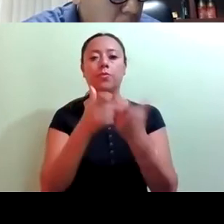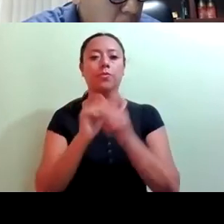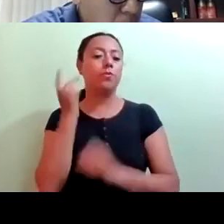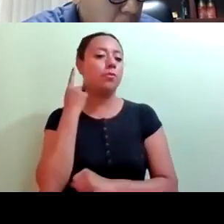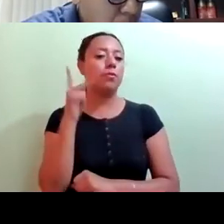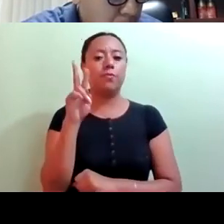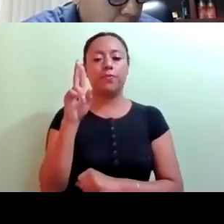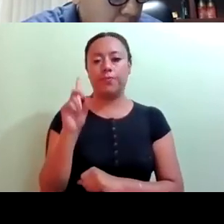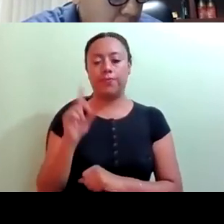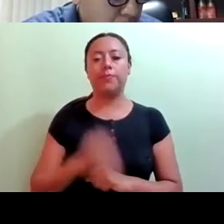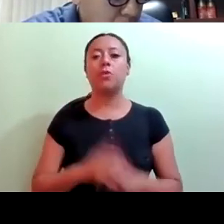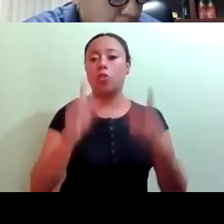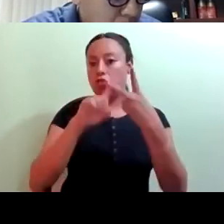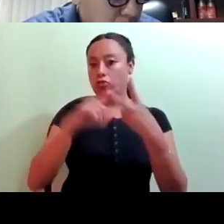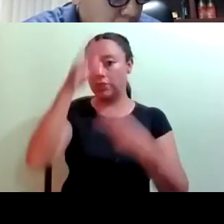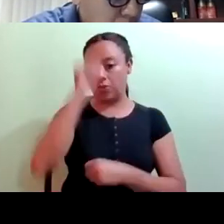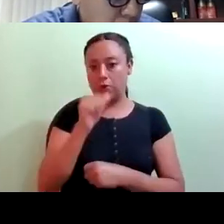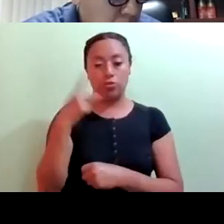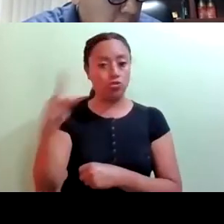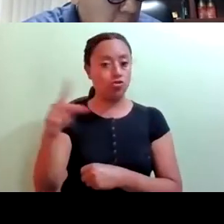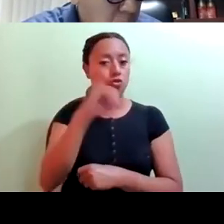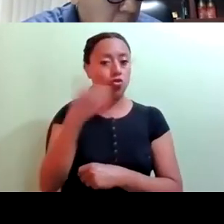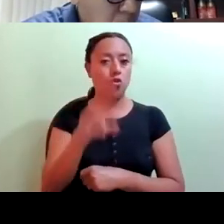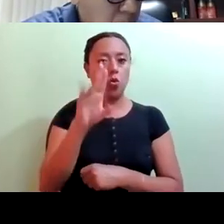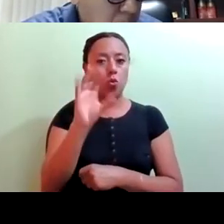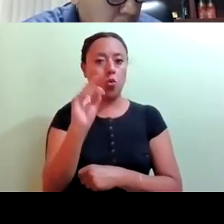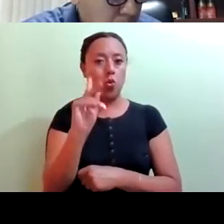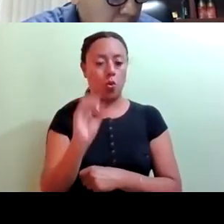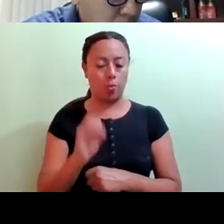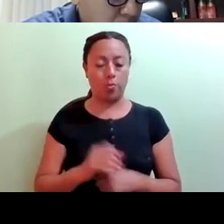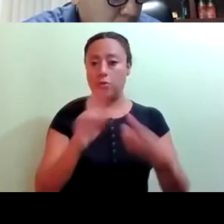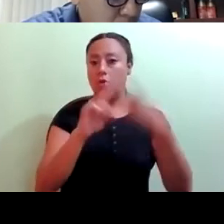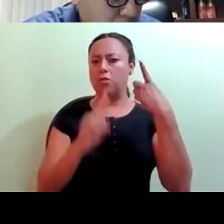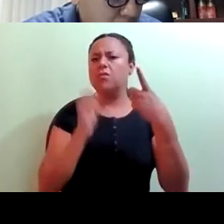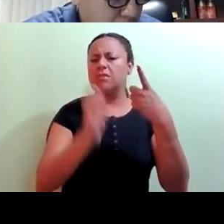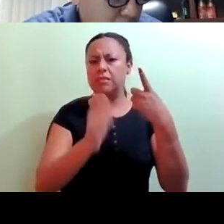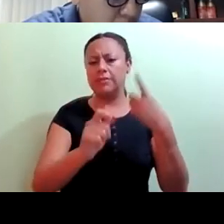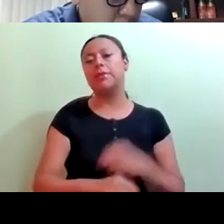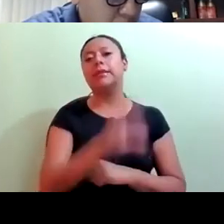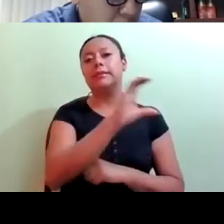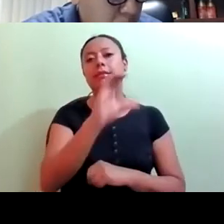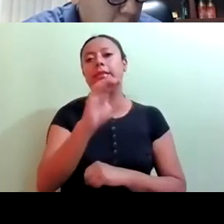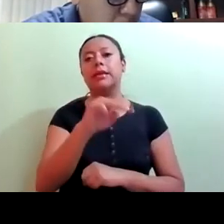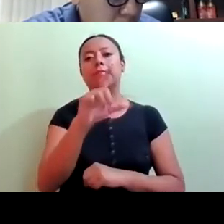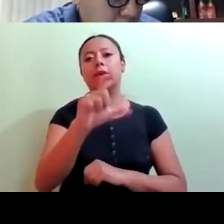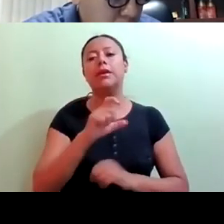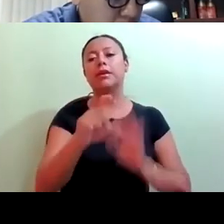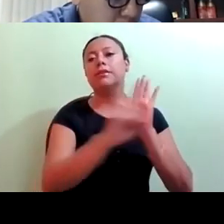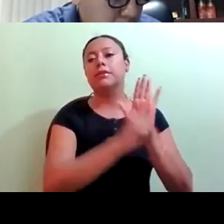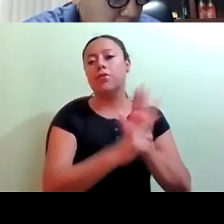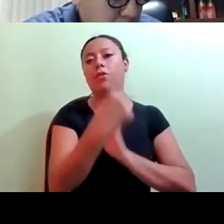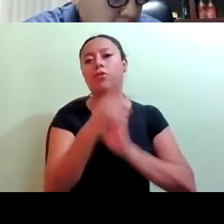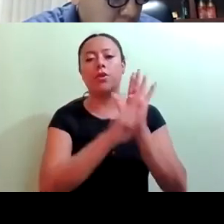Dos acuerdos de la Junta de Coordinación Política. El primero, acuerdos SMX-1-JUCOPO